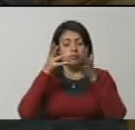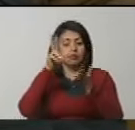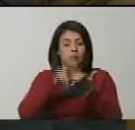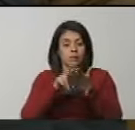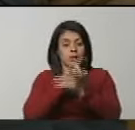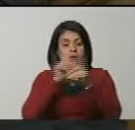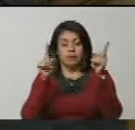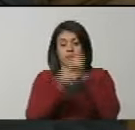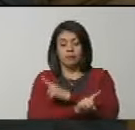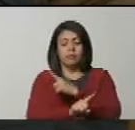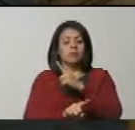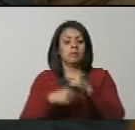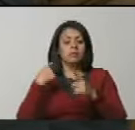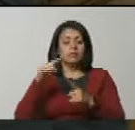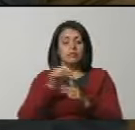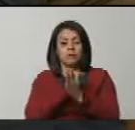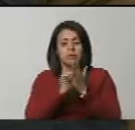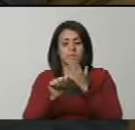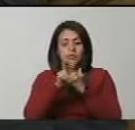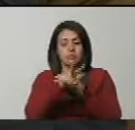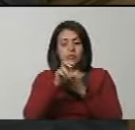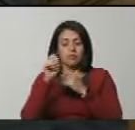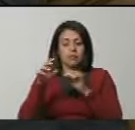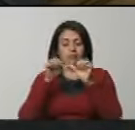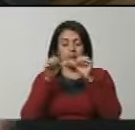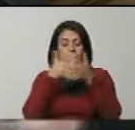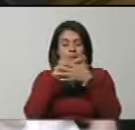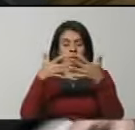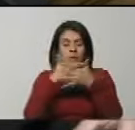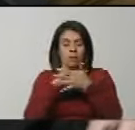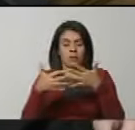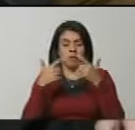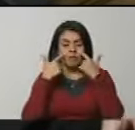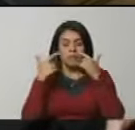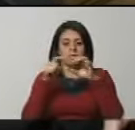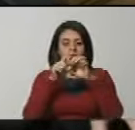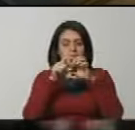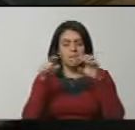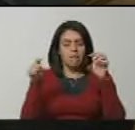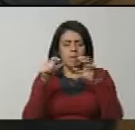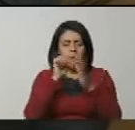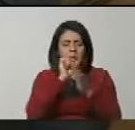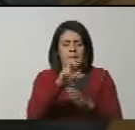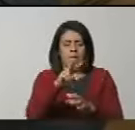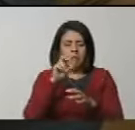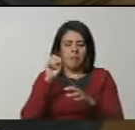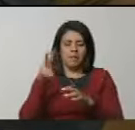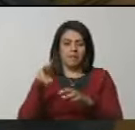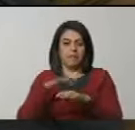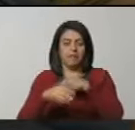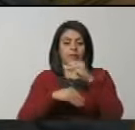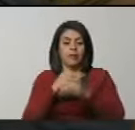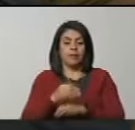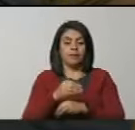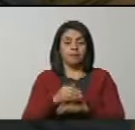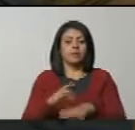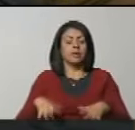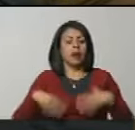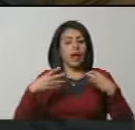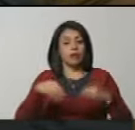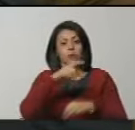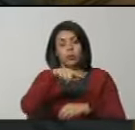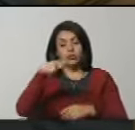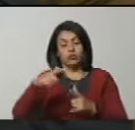aprobar sin modificación el contenido del artículo 22, quedando redactado en los siguientes términos. Artículo 22, los gastos de